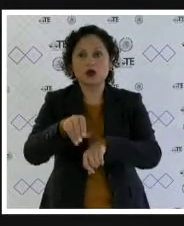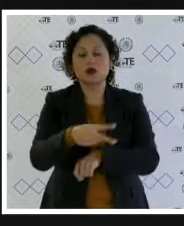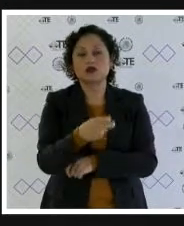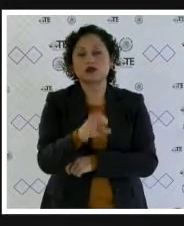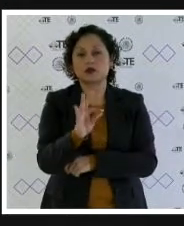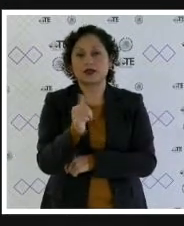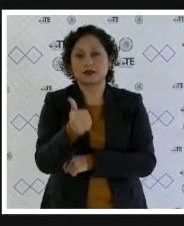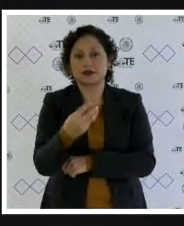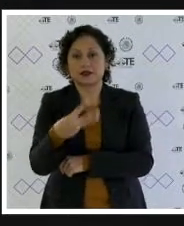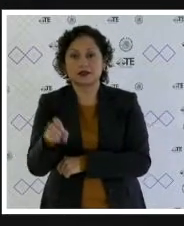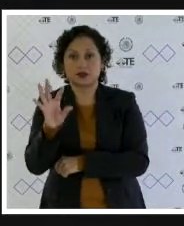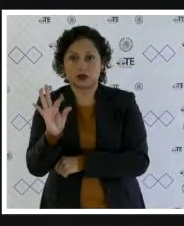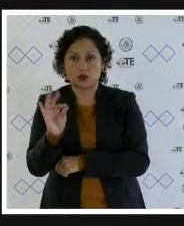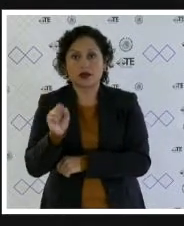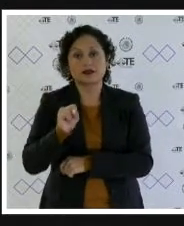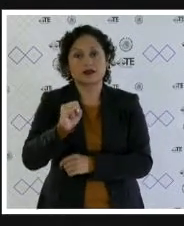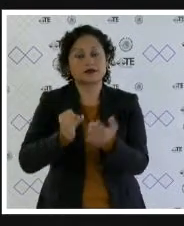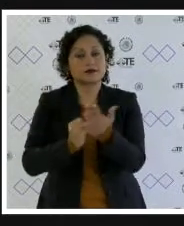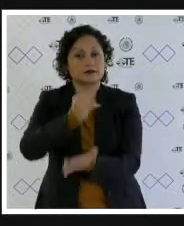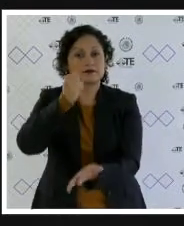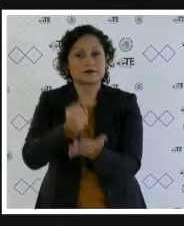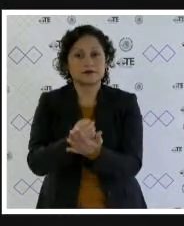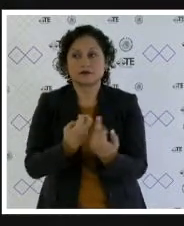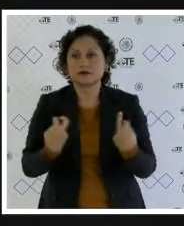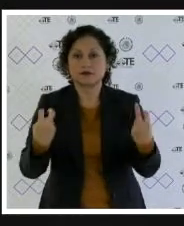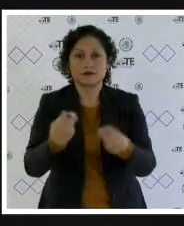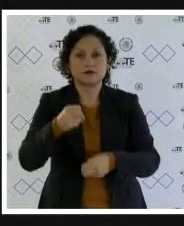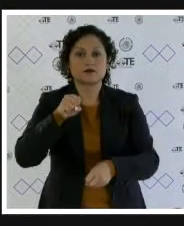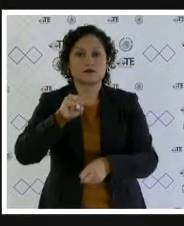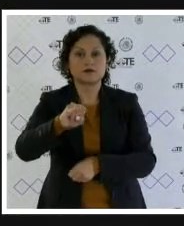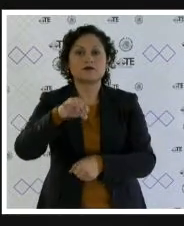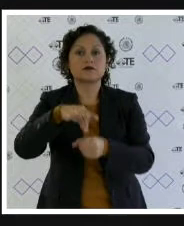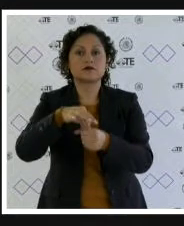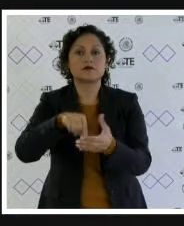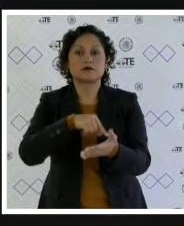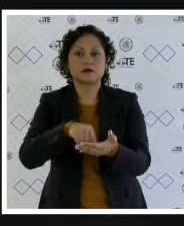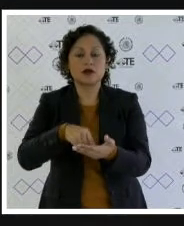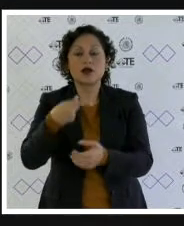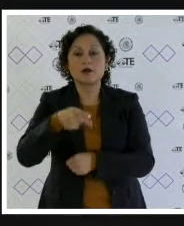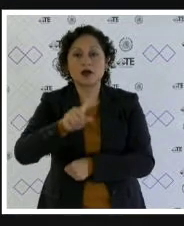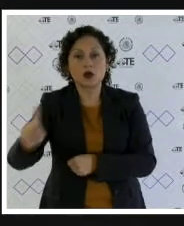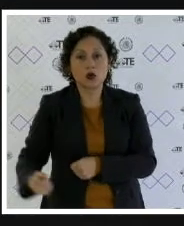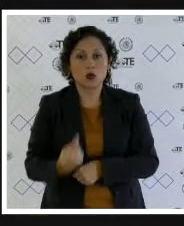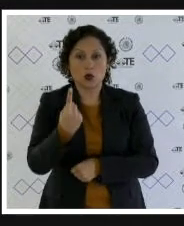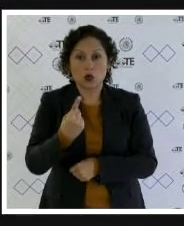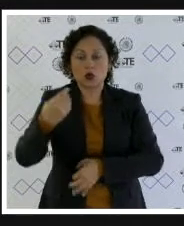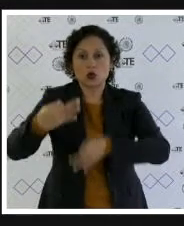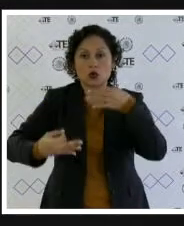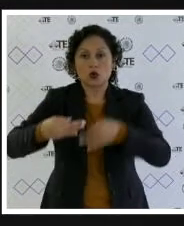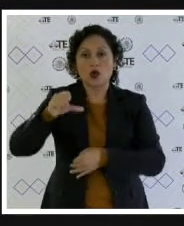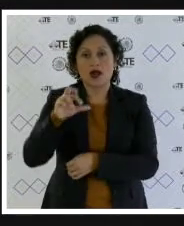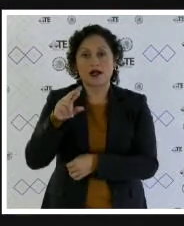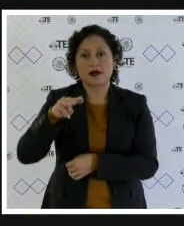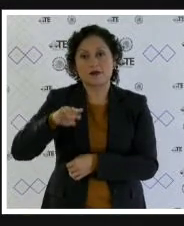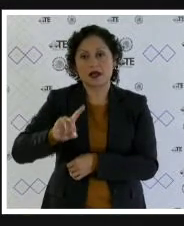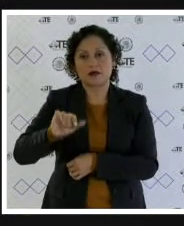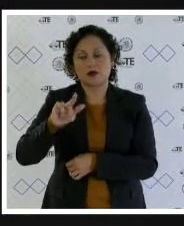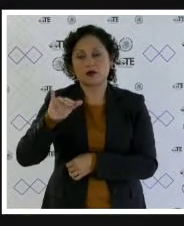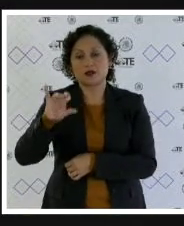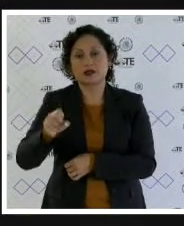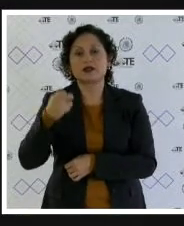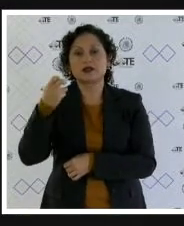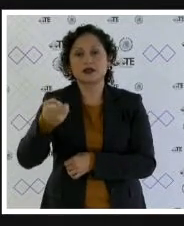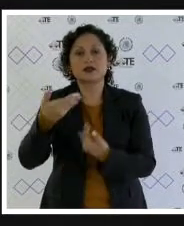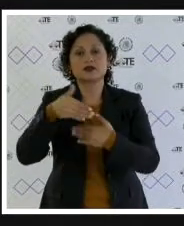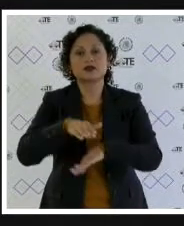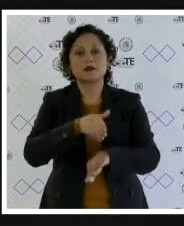y 340 han sido aprobados por unanimidad de votos, con el voto aclaratorio anunciado por el magistrado Armando Ambrés Hernández en el juicio